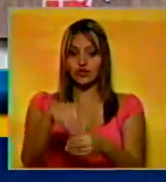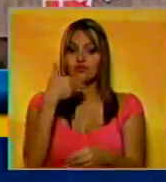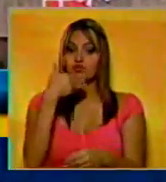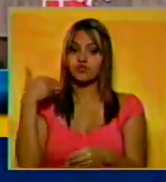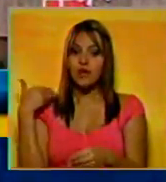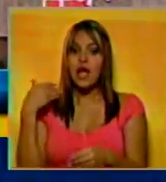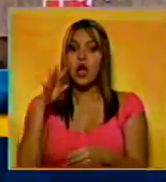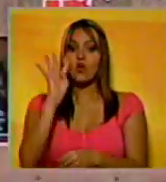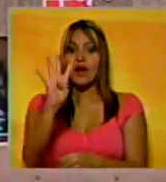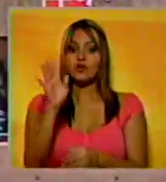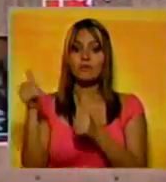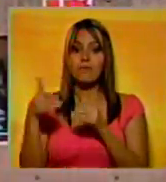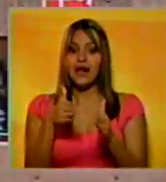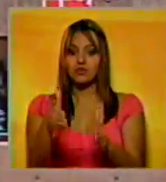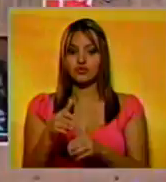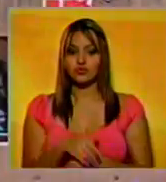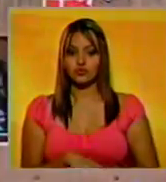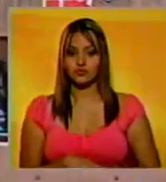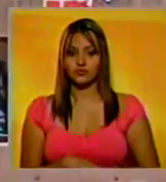pasado 4 de marzo.